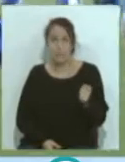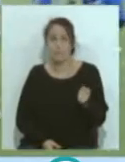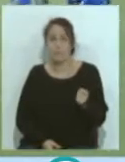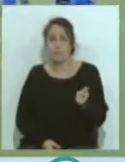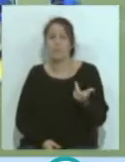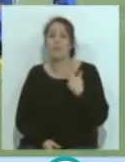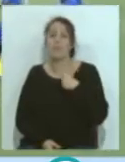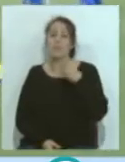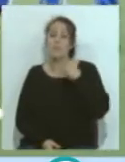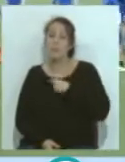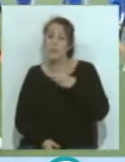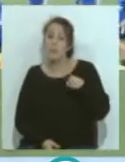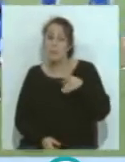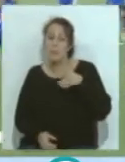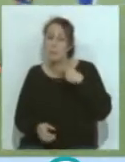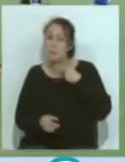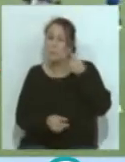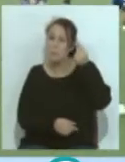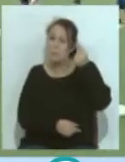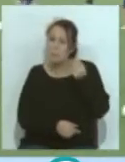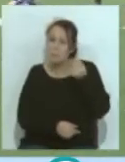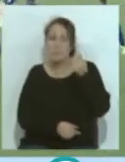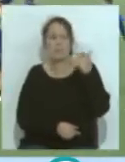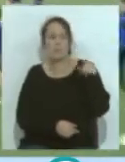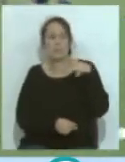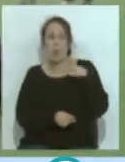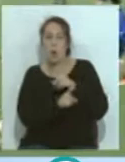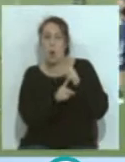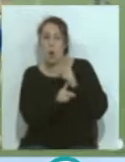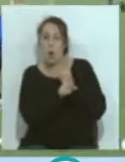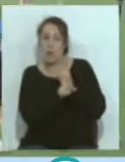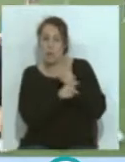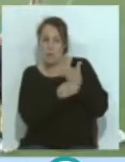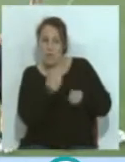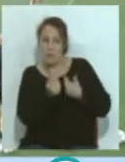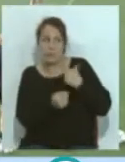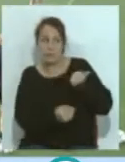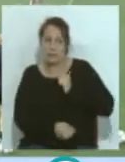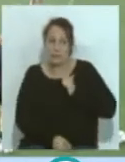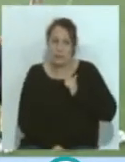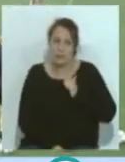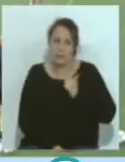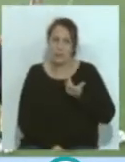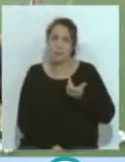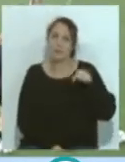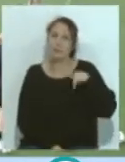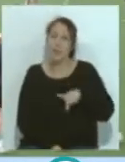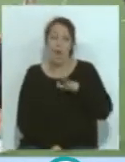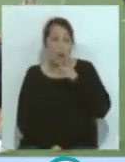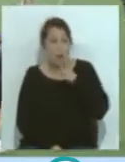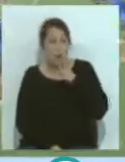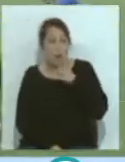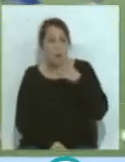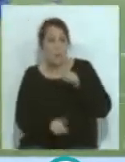aquellas pequeñas fisuras que pueda tener su rival, y en este momento la fisura más